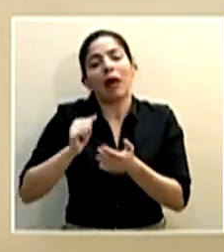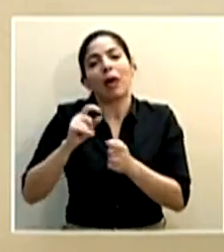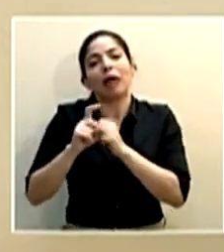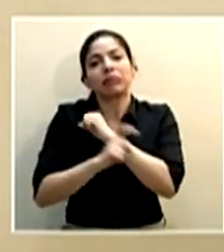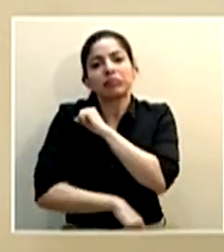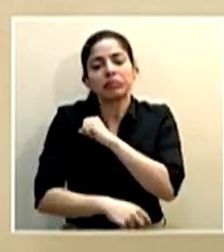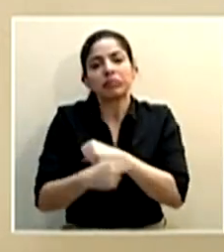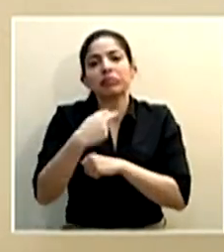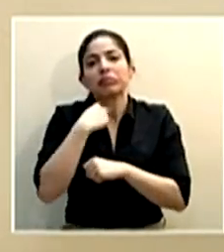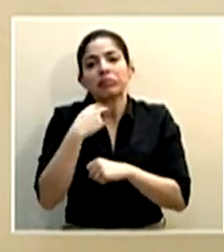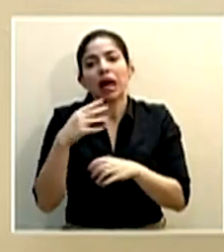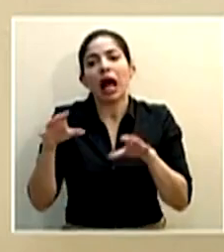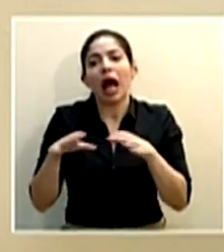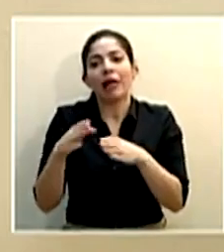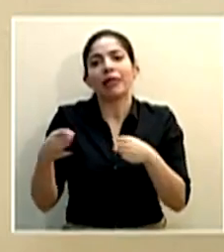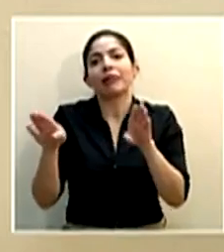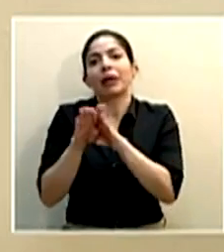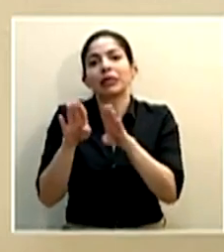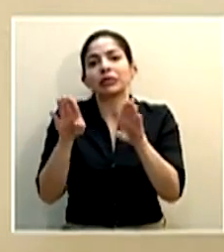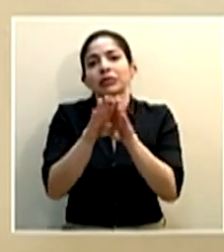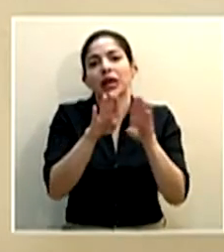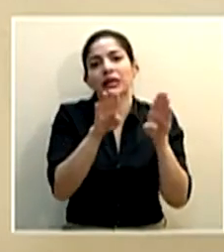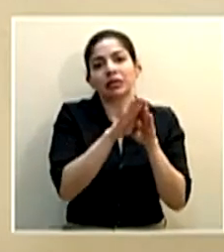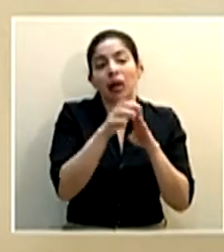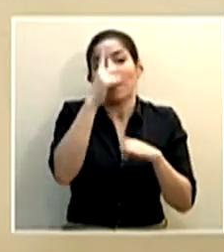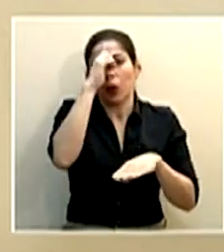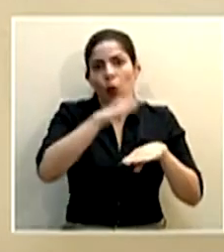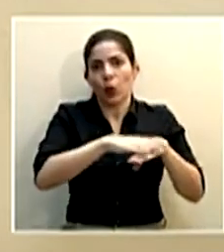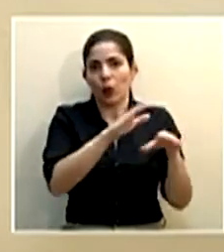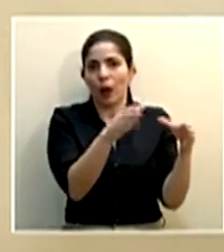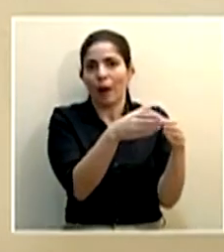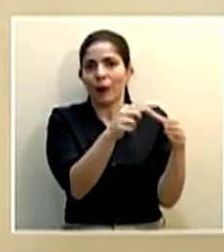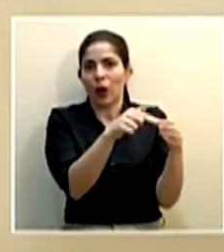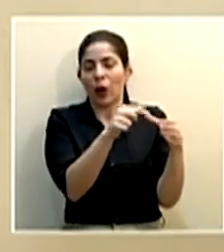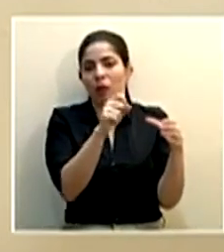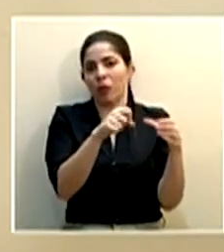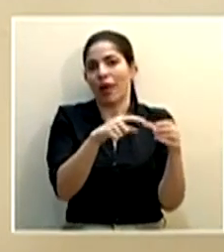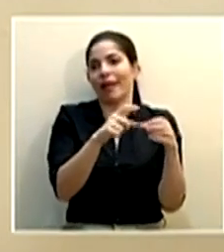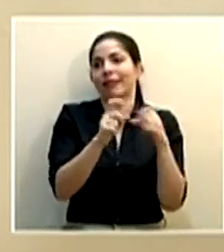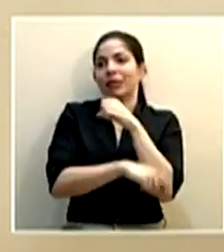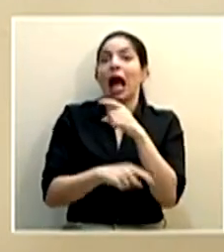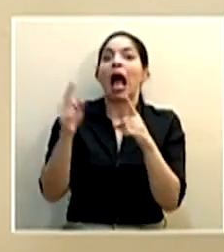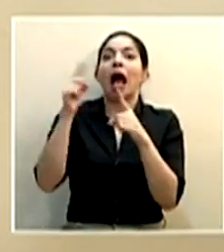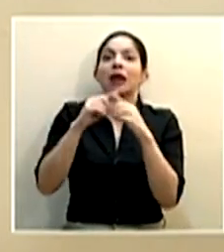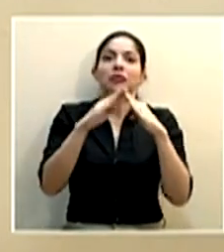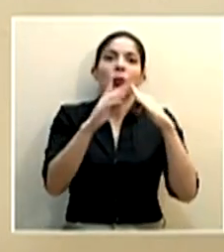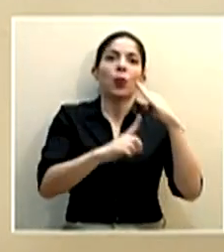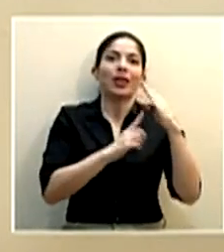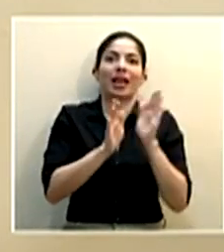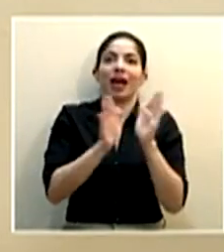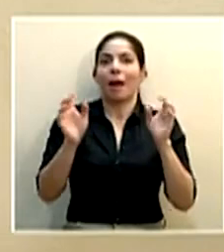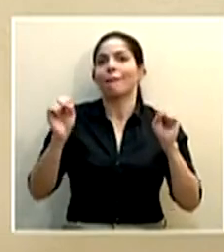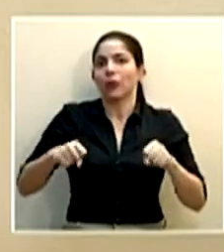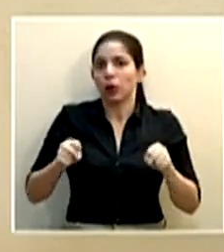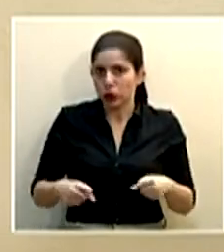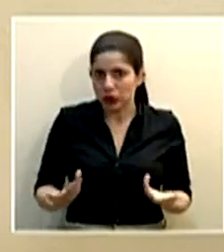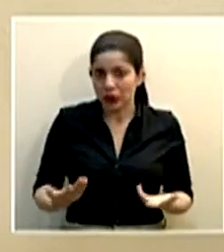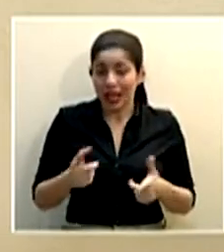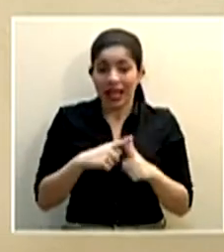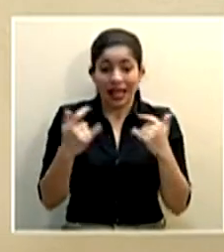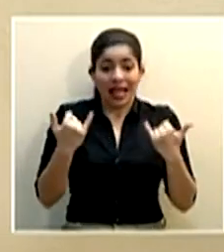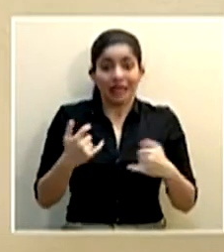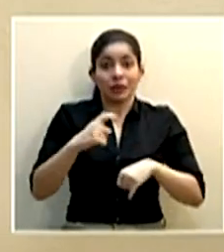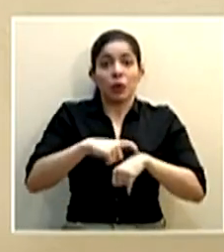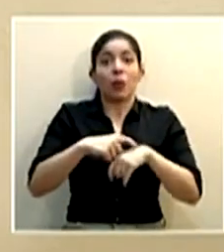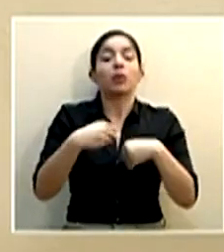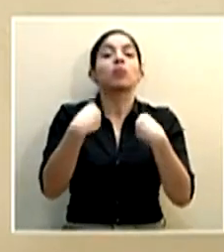suspender actividades e incluso como yo lo indicaba anteriormente llegar al estado de una cuarentena generalizada así que tenemos en este momento